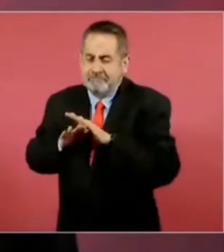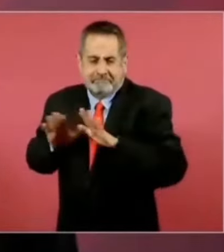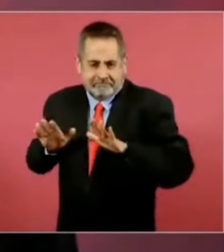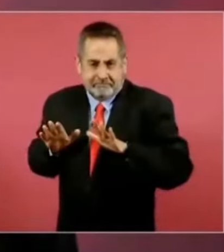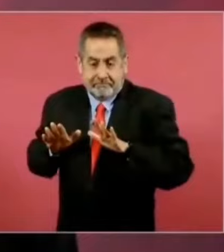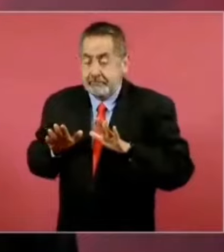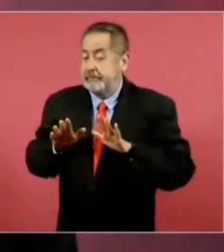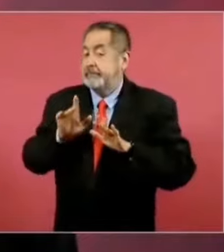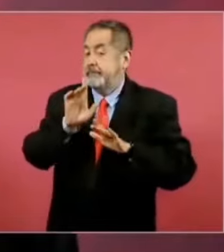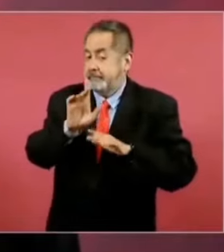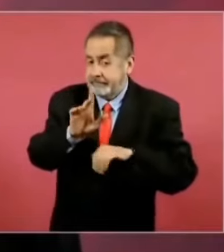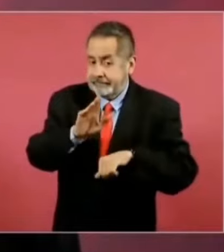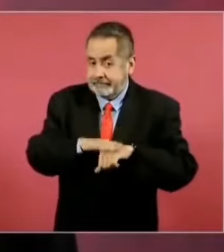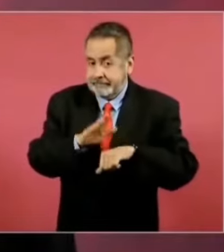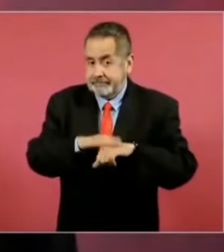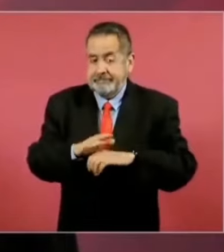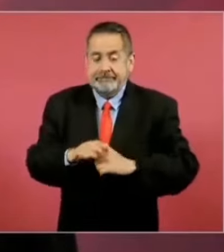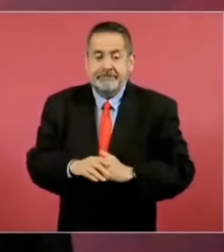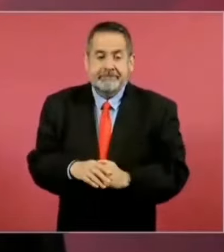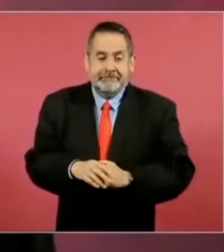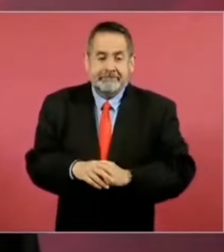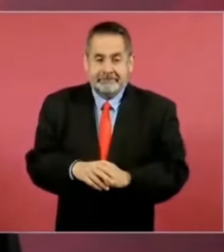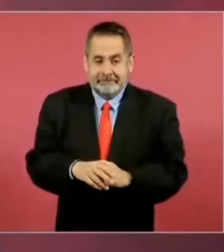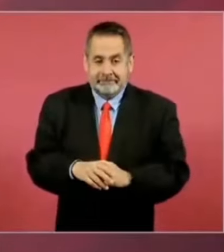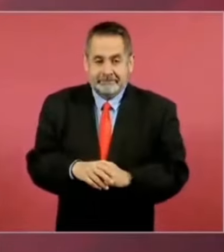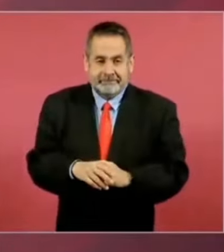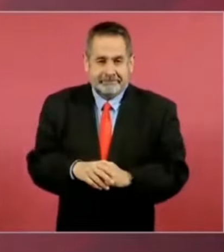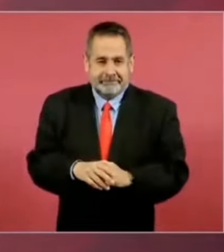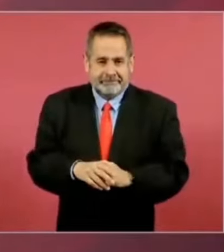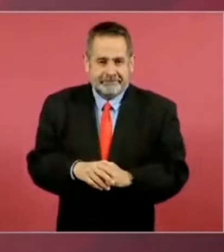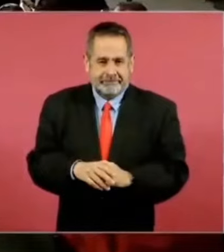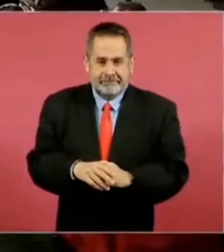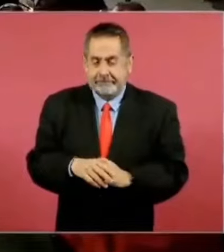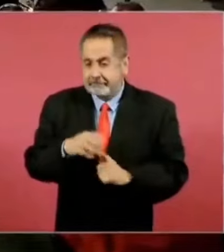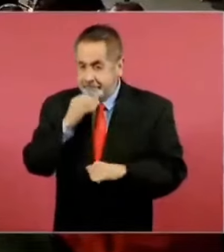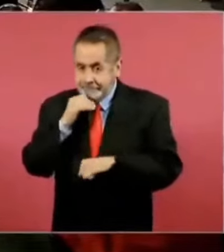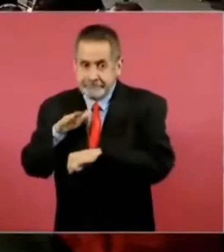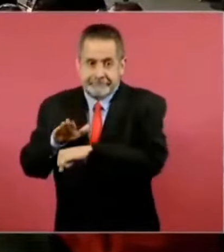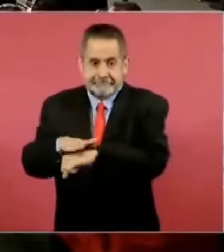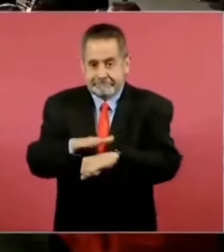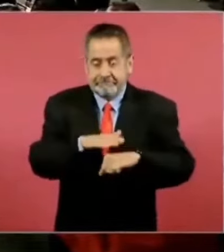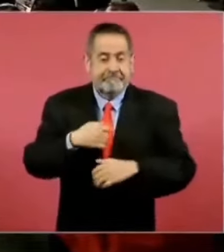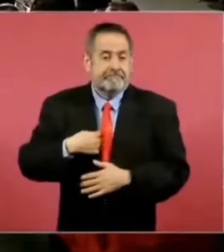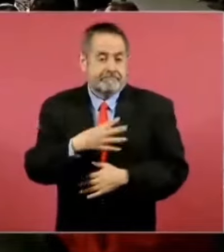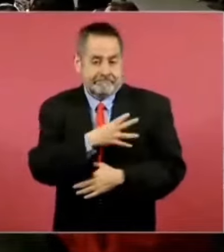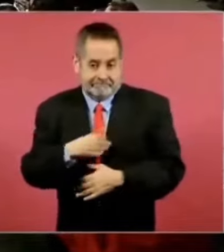con la advertencia a mis hijos